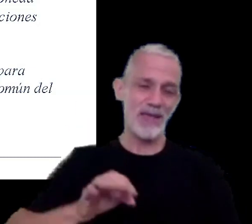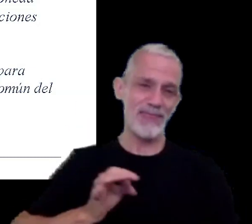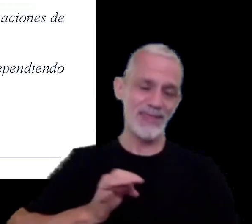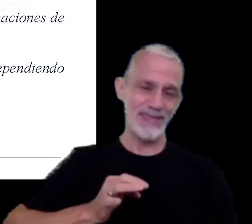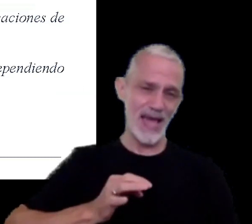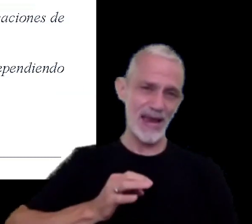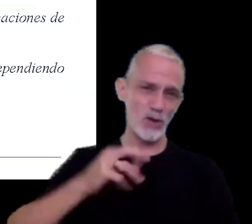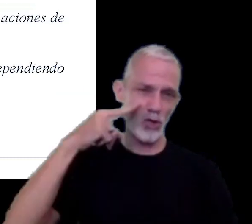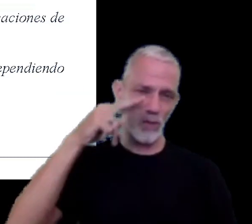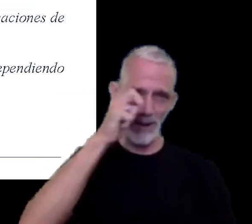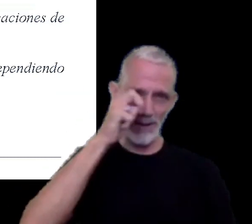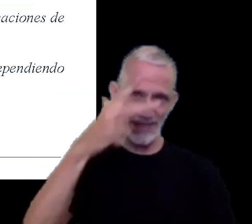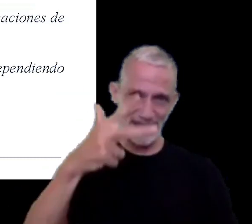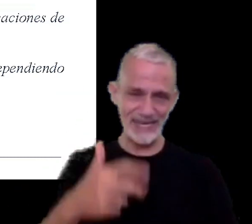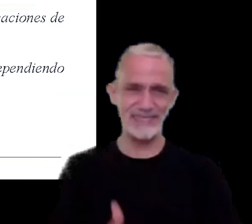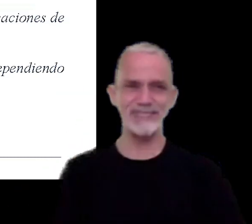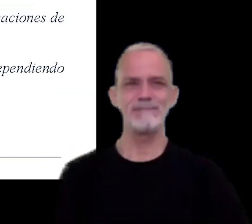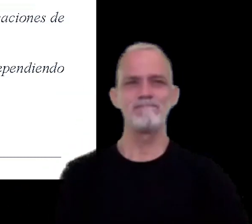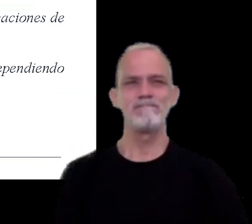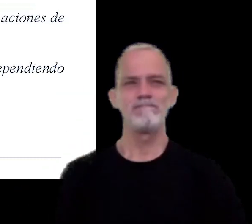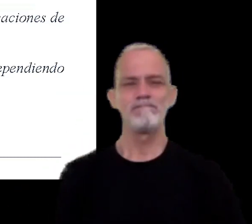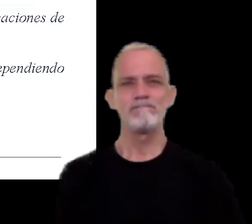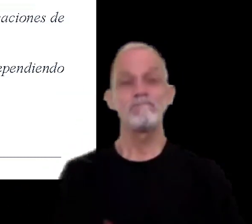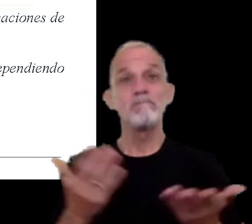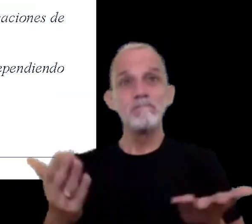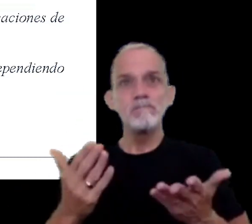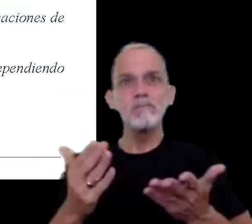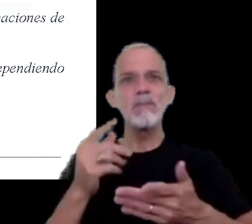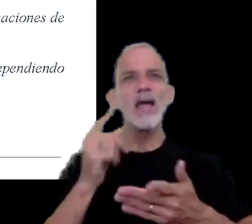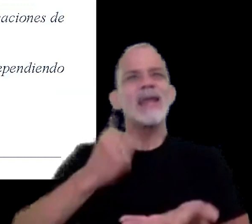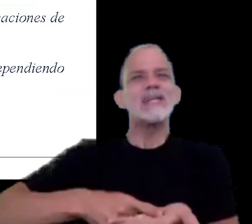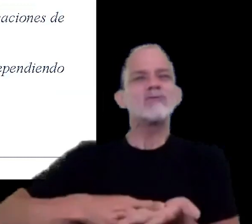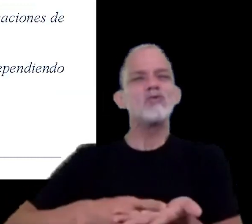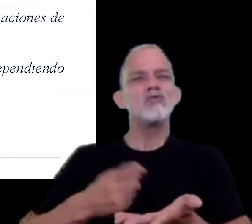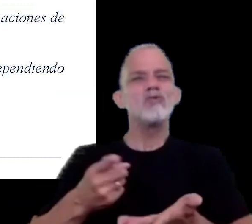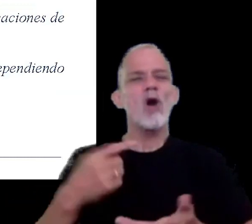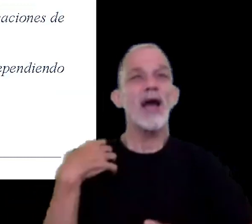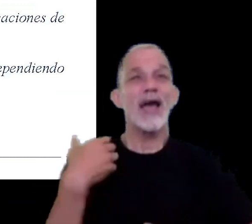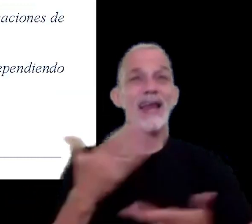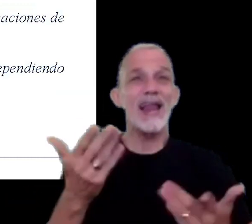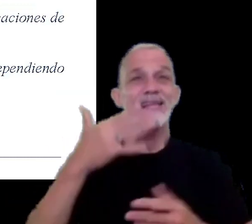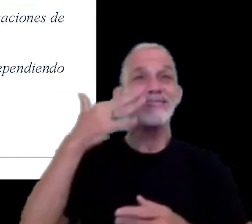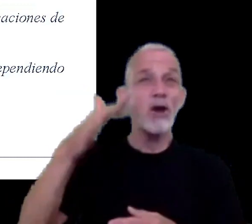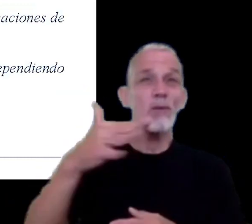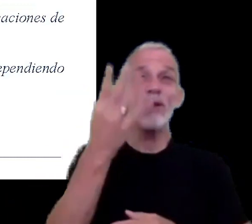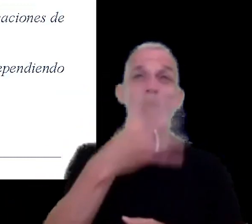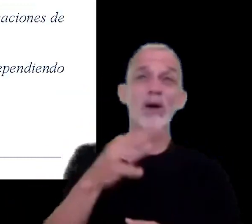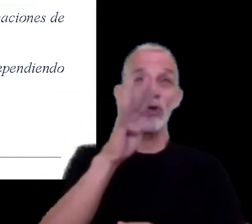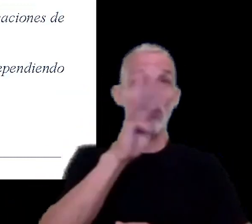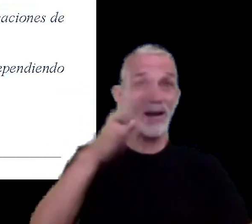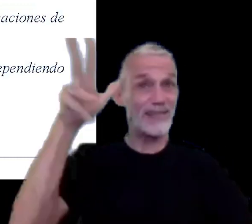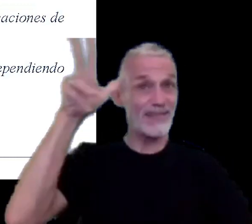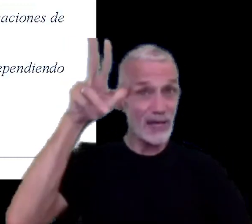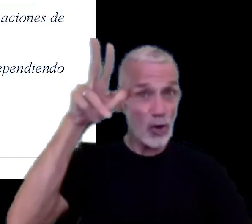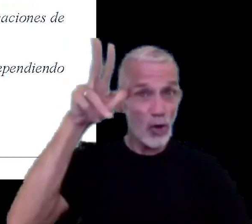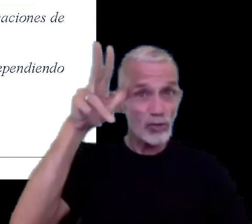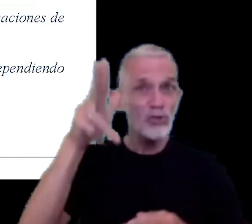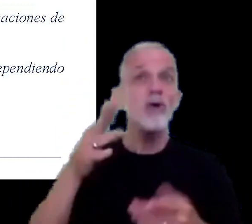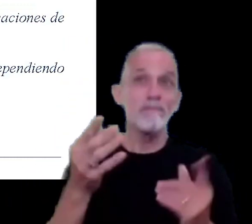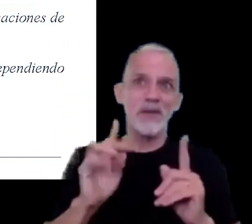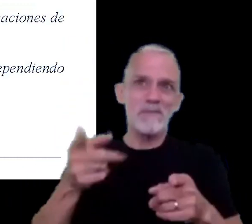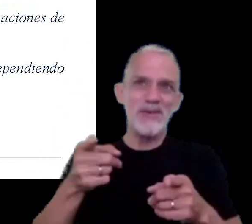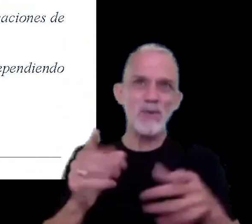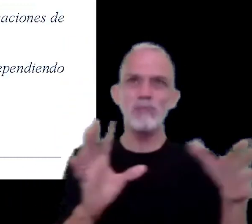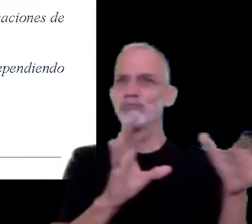2023 y la resolución general 5.448 que también está